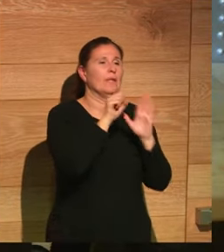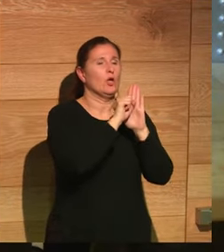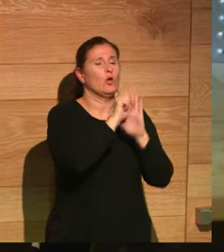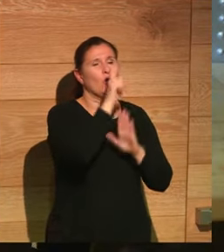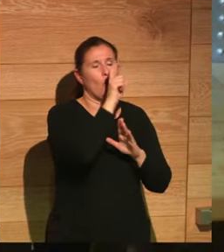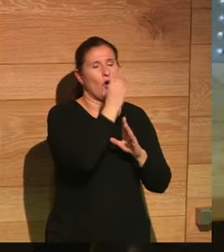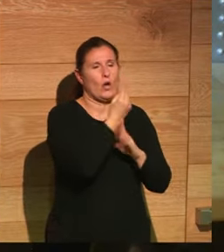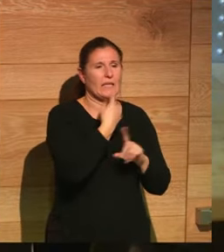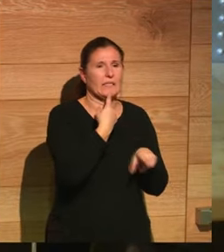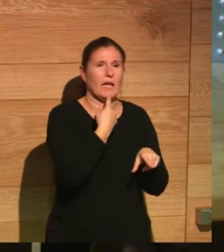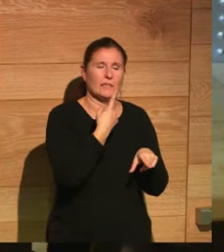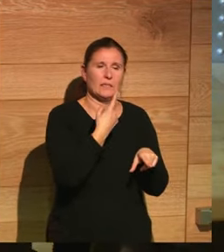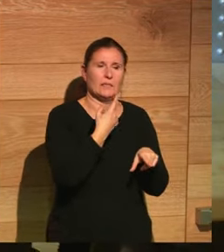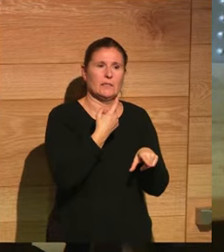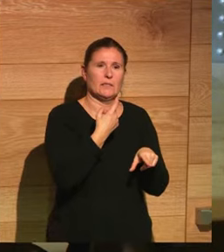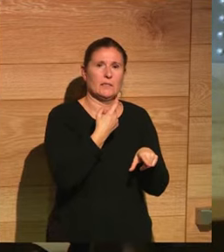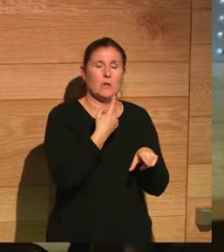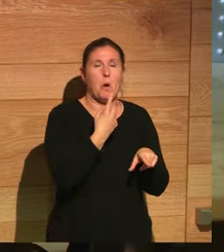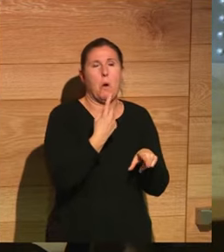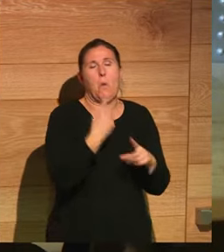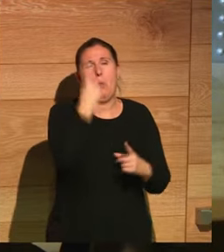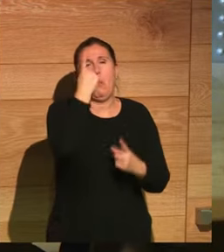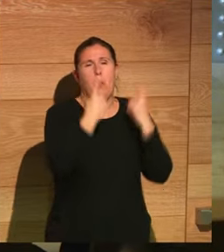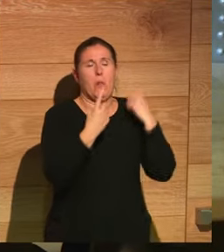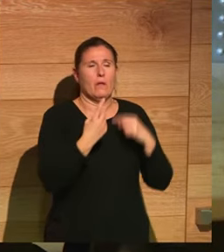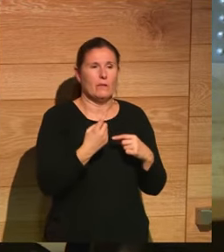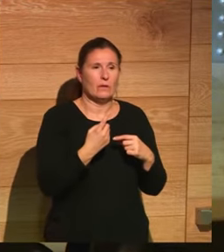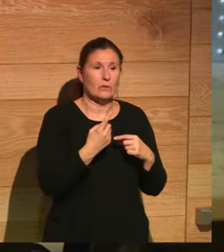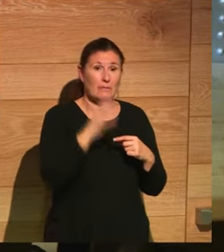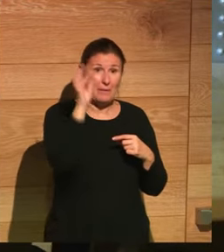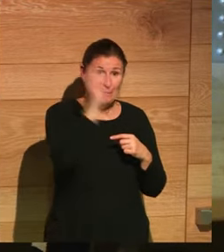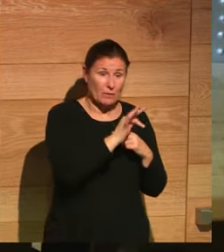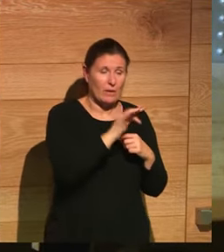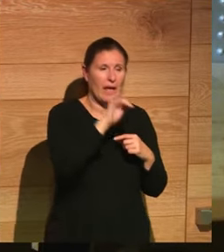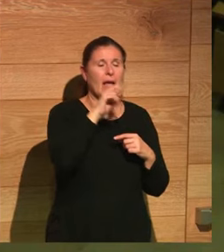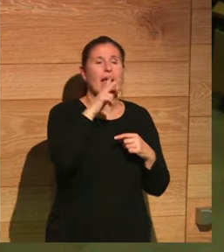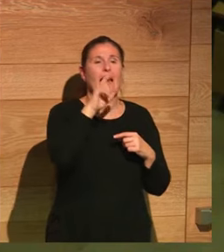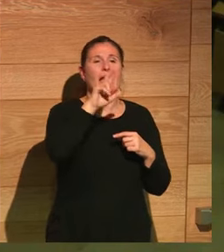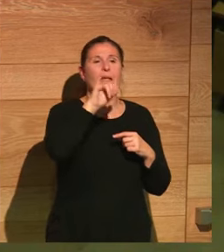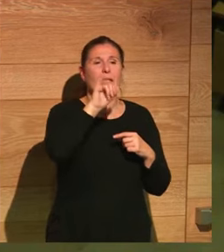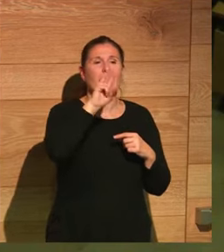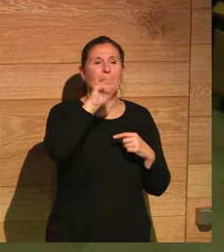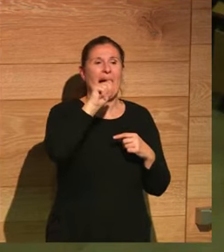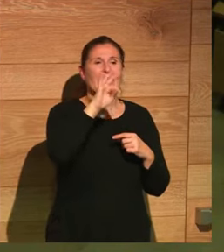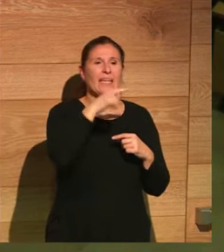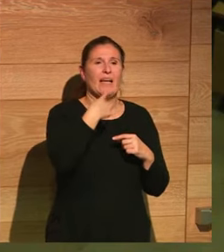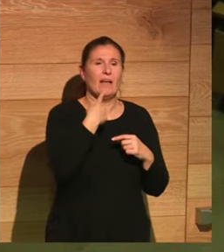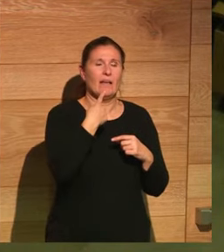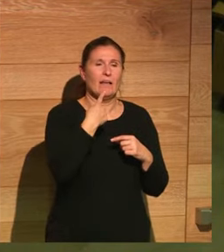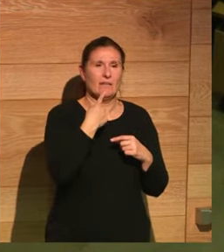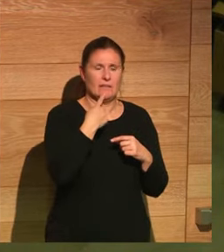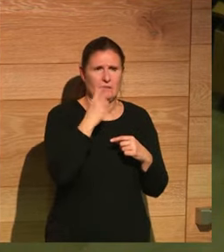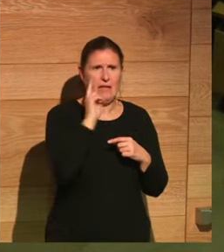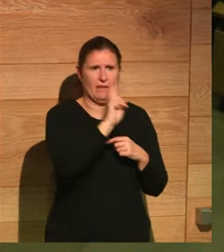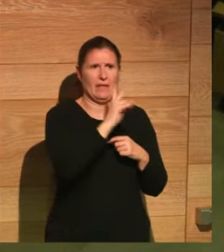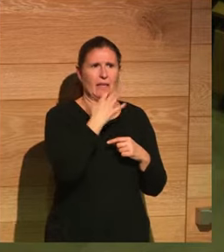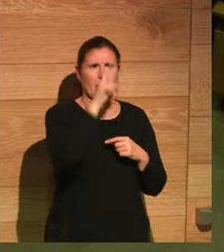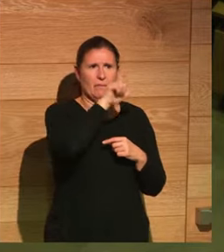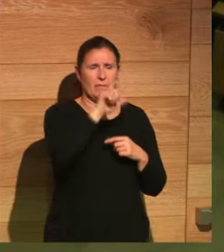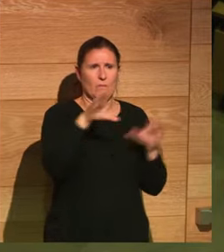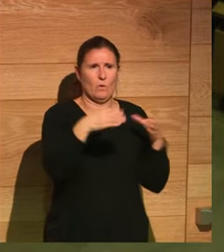determinadas veces entonces quería saber en la película de Hipatia aparece como los cristianos